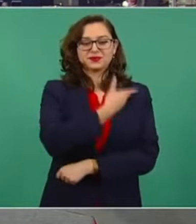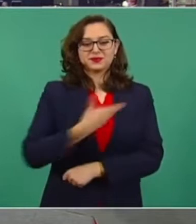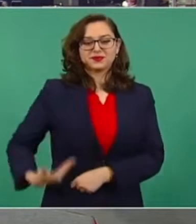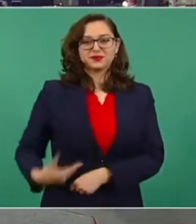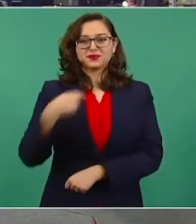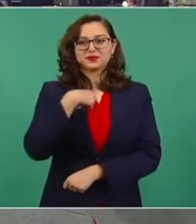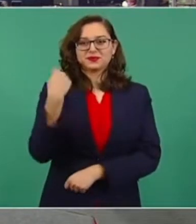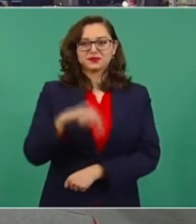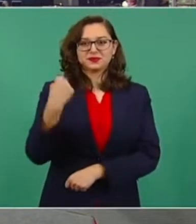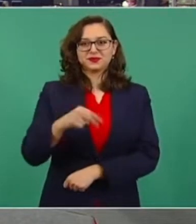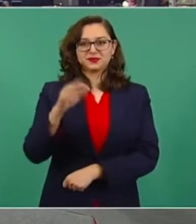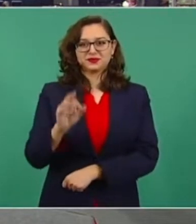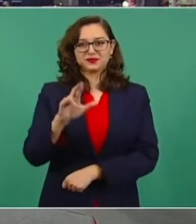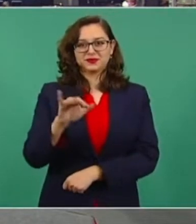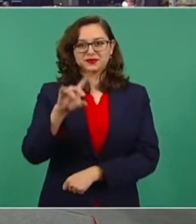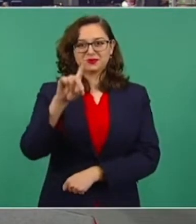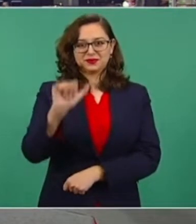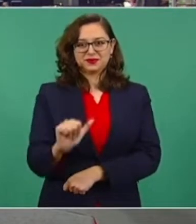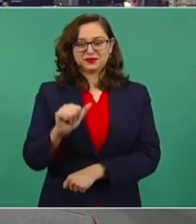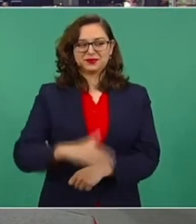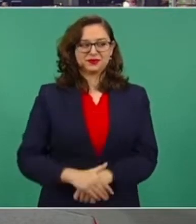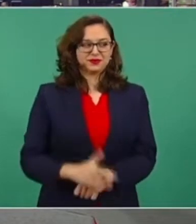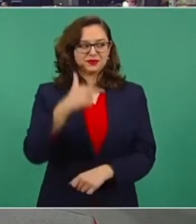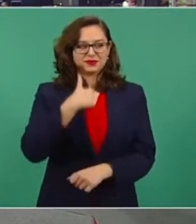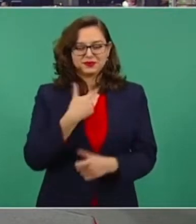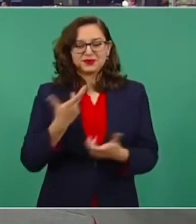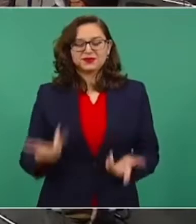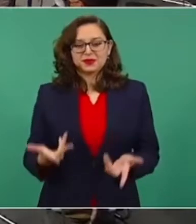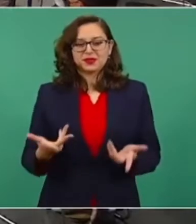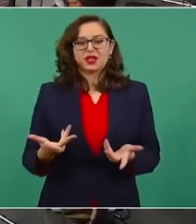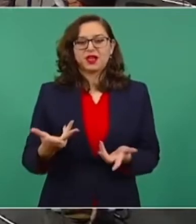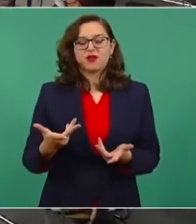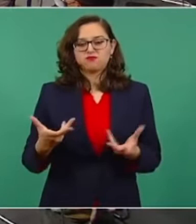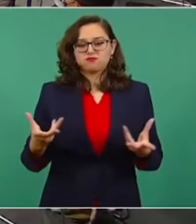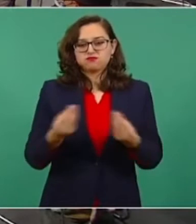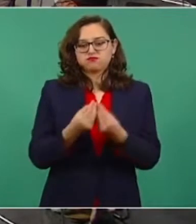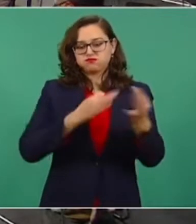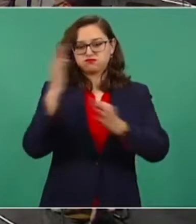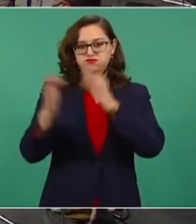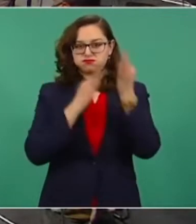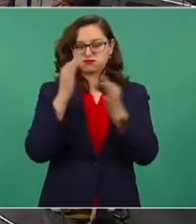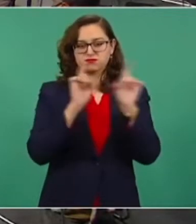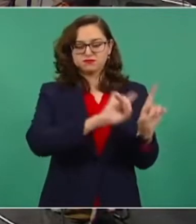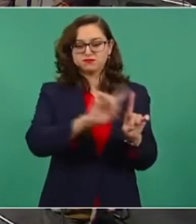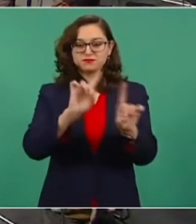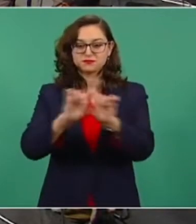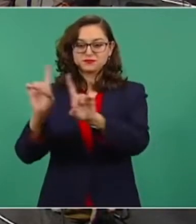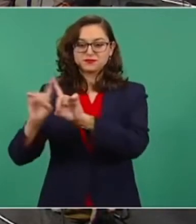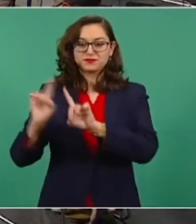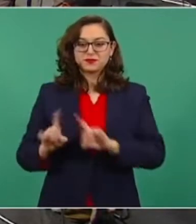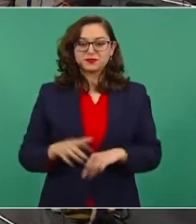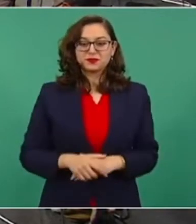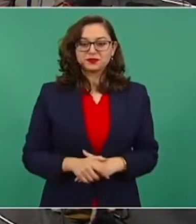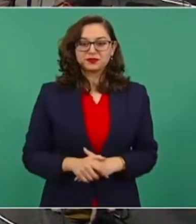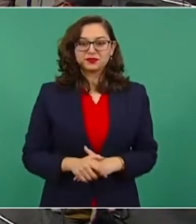independiente, colaboradora de Cultura Colectiva, Fernanda Tapia, entre otros medios de comunicación.